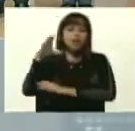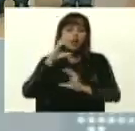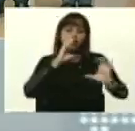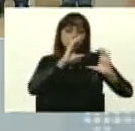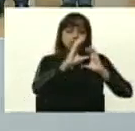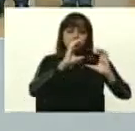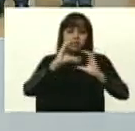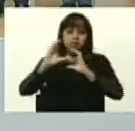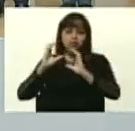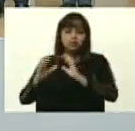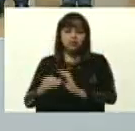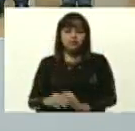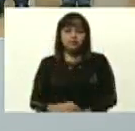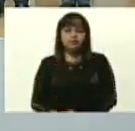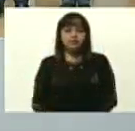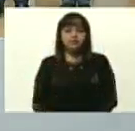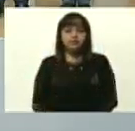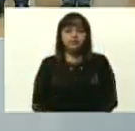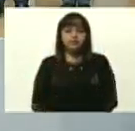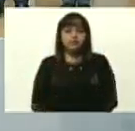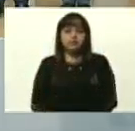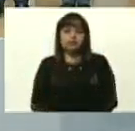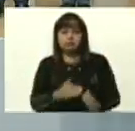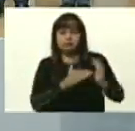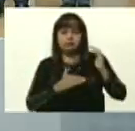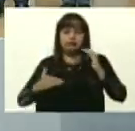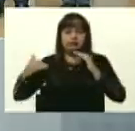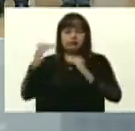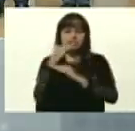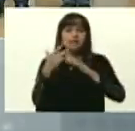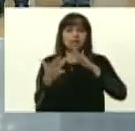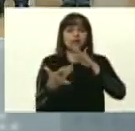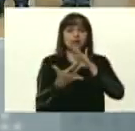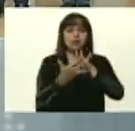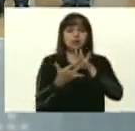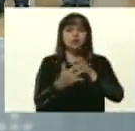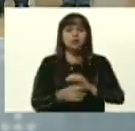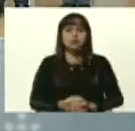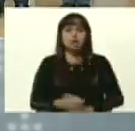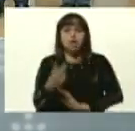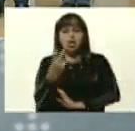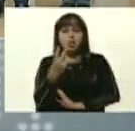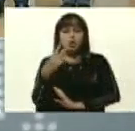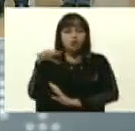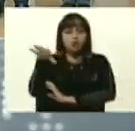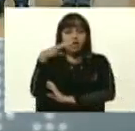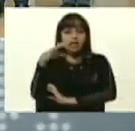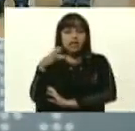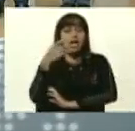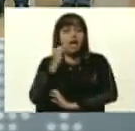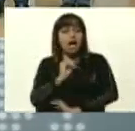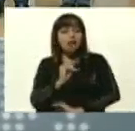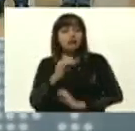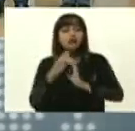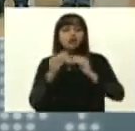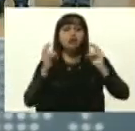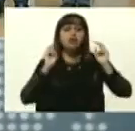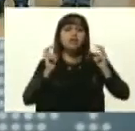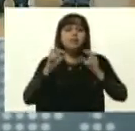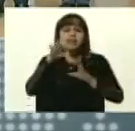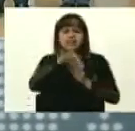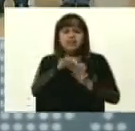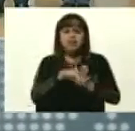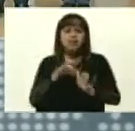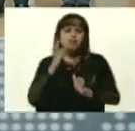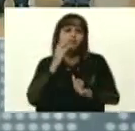comunicaciones, de la más alta tecnología. Ahora tenemos estos dos satélites, además sirven para todo el tema de la siembra,